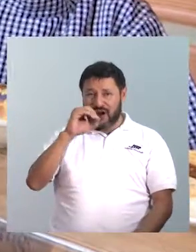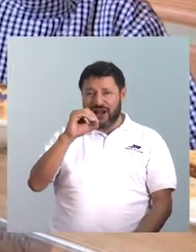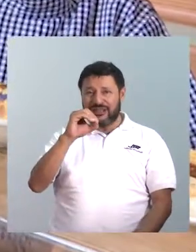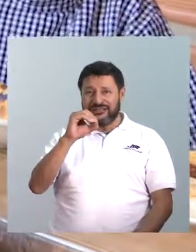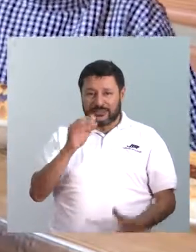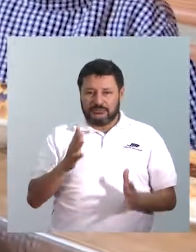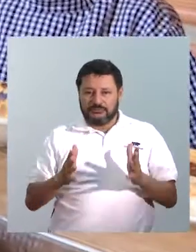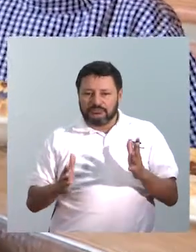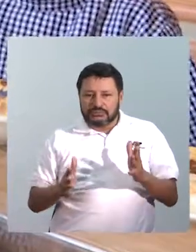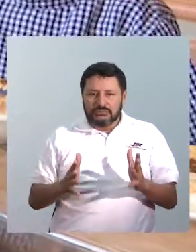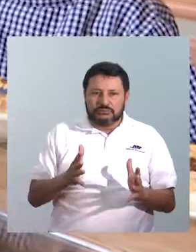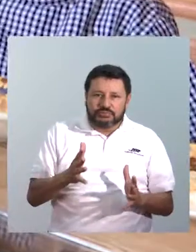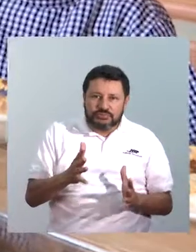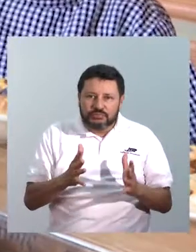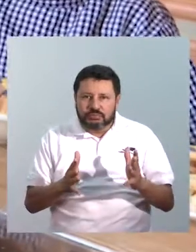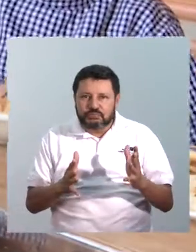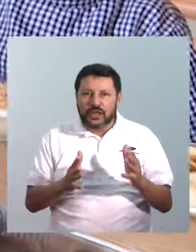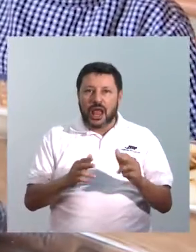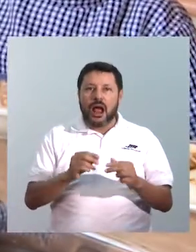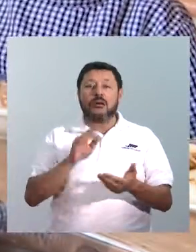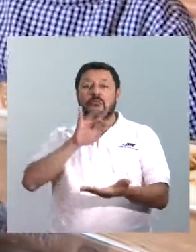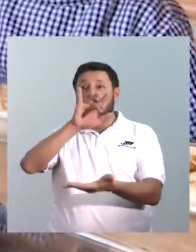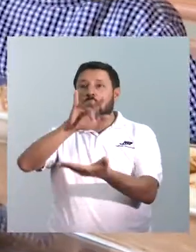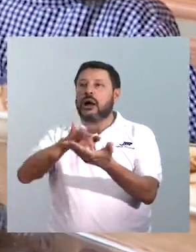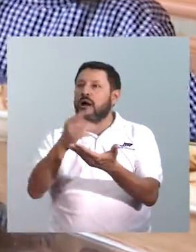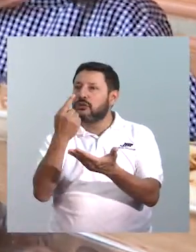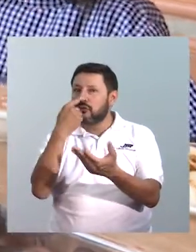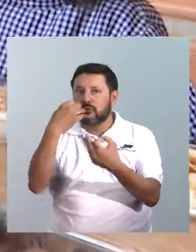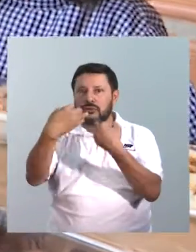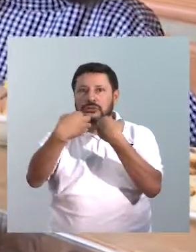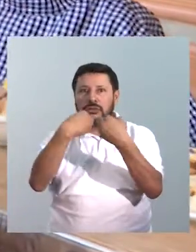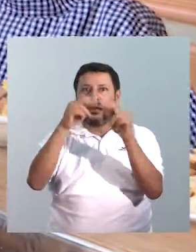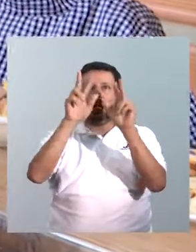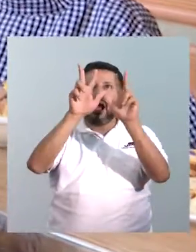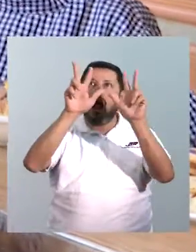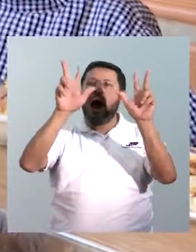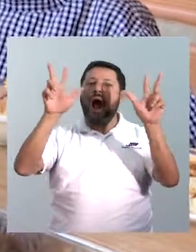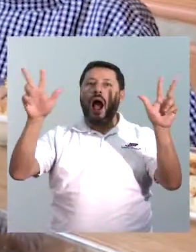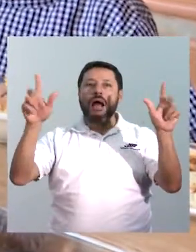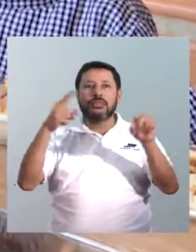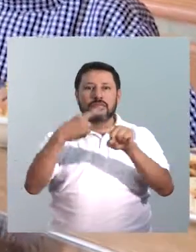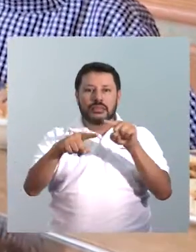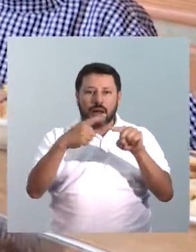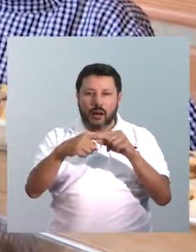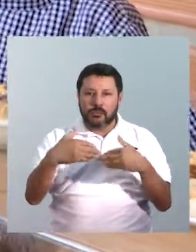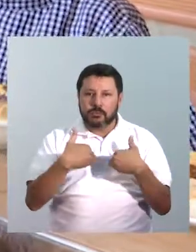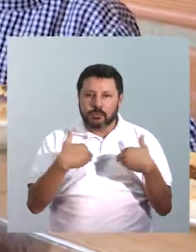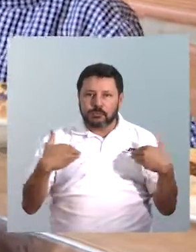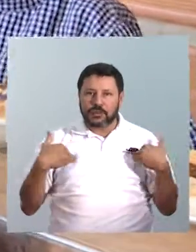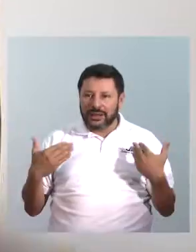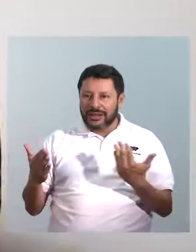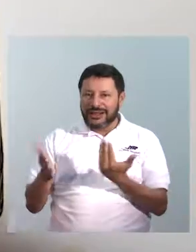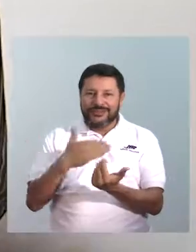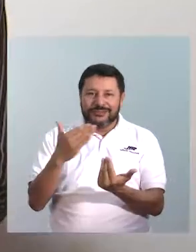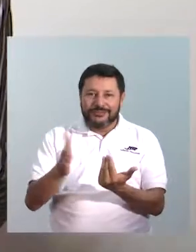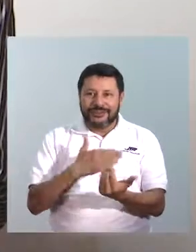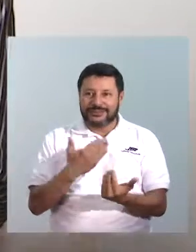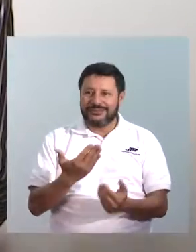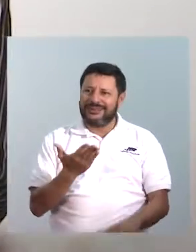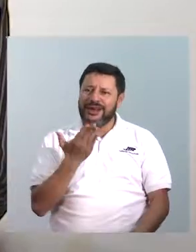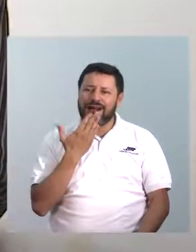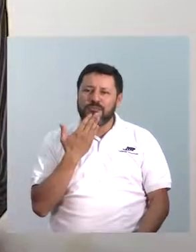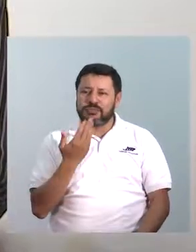Samuel habla mucho de robótica, van del museo y le hablan de los animales, ¿cierto? Tener esa